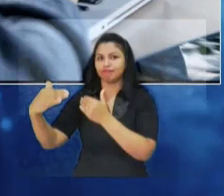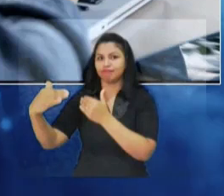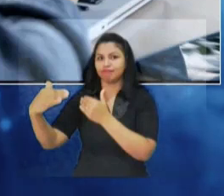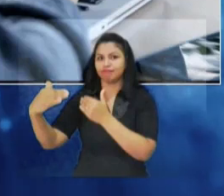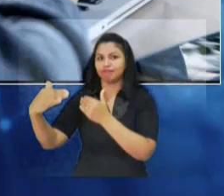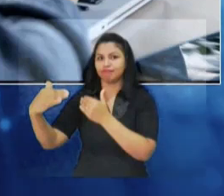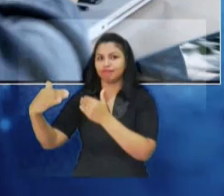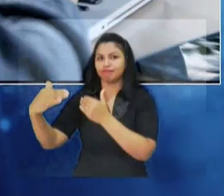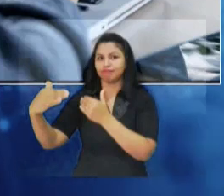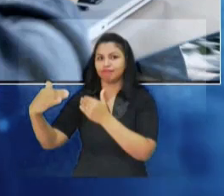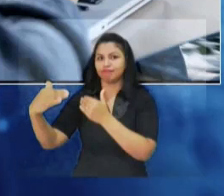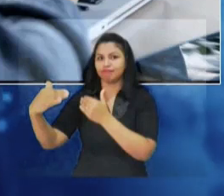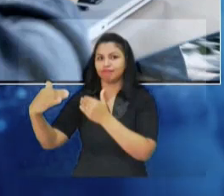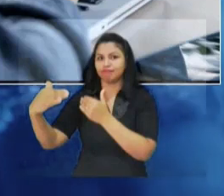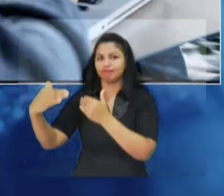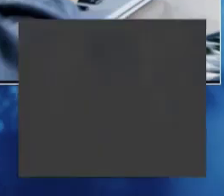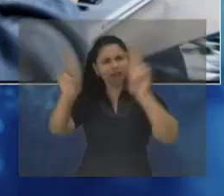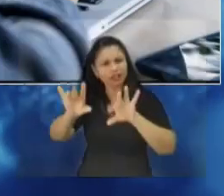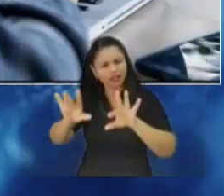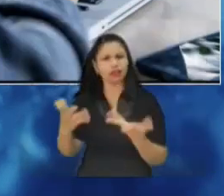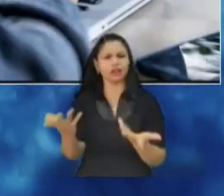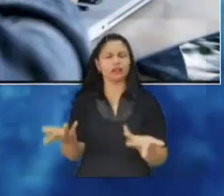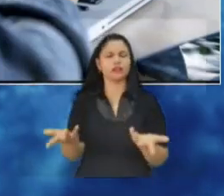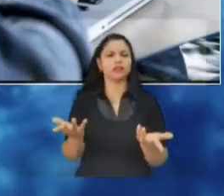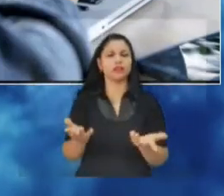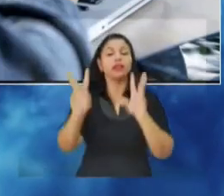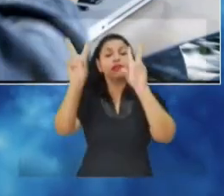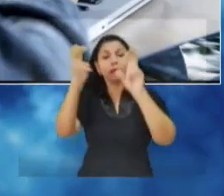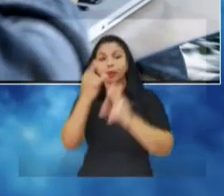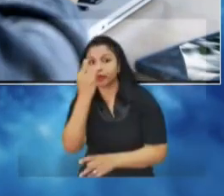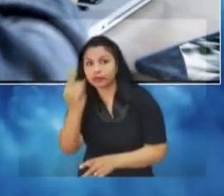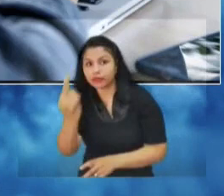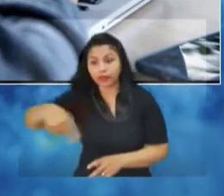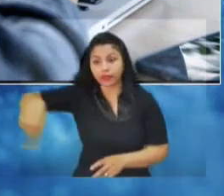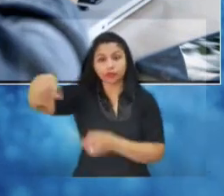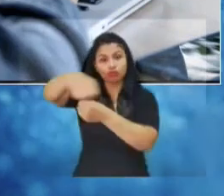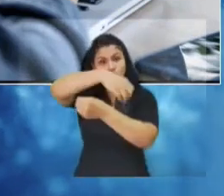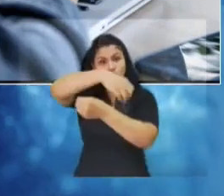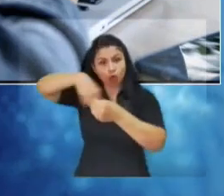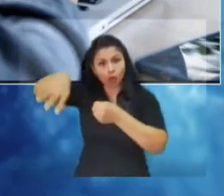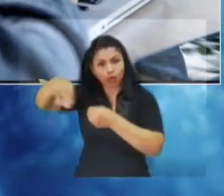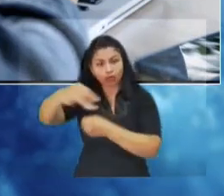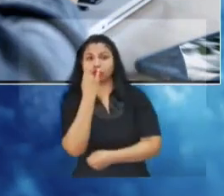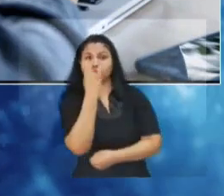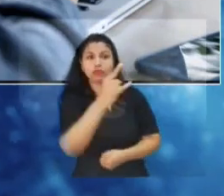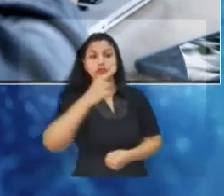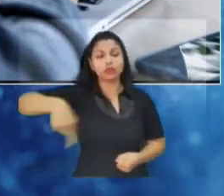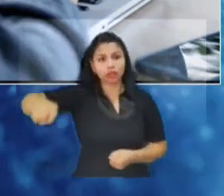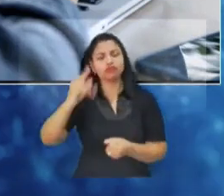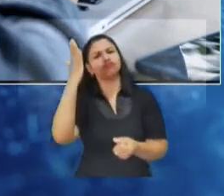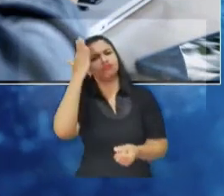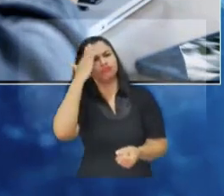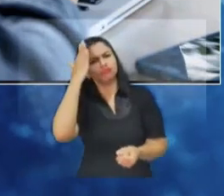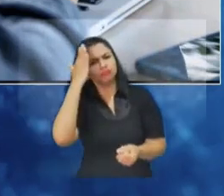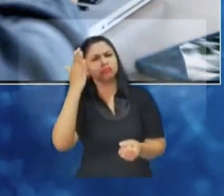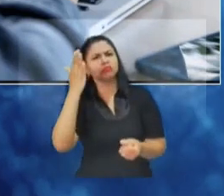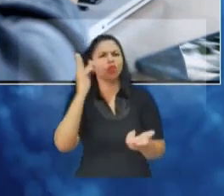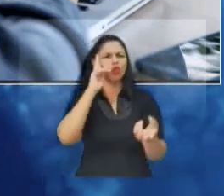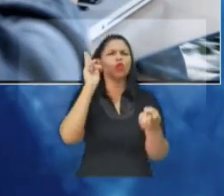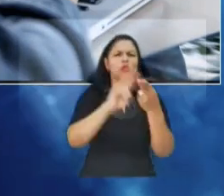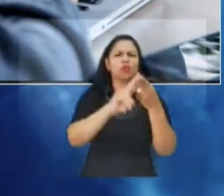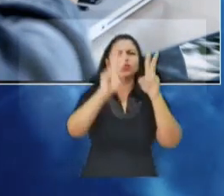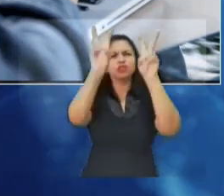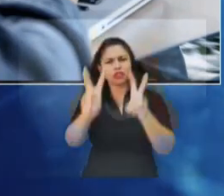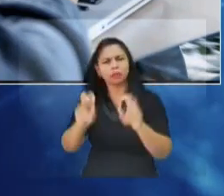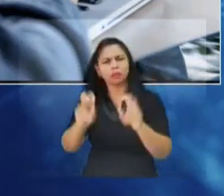que se dispongan de contenidos de interés para la población y que ésta cuente con los conocimientos y habilidades necesarias para utilizar